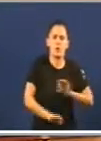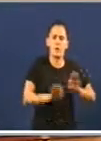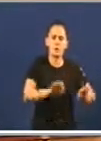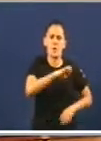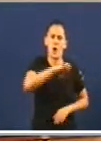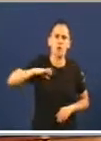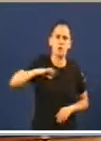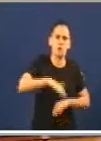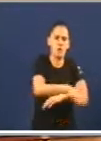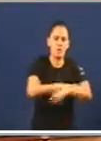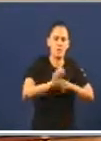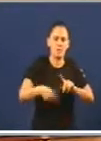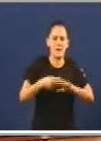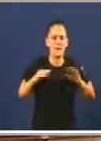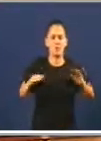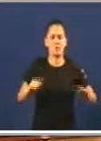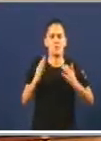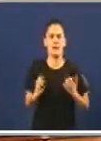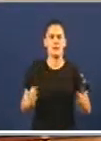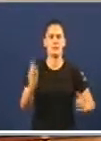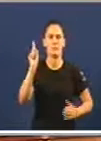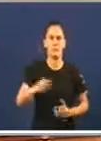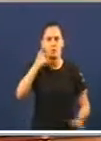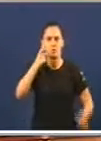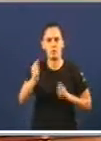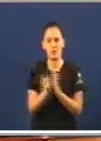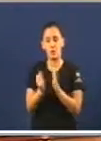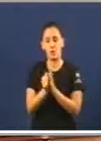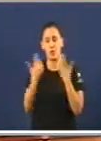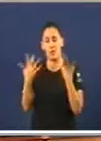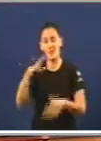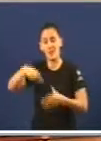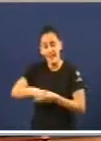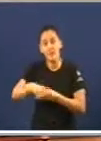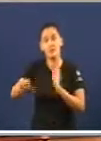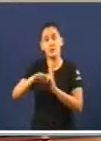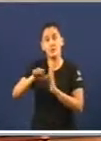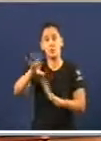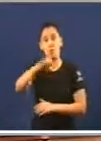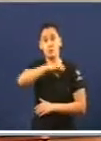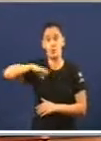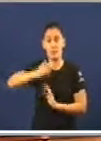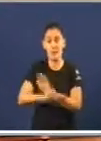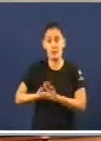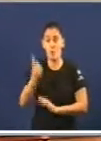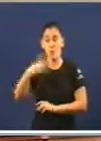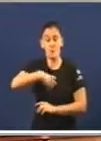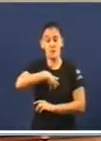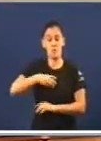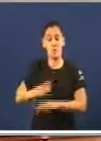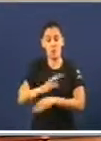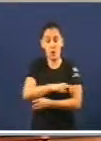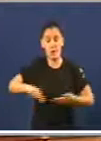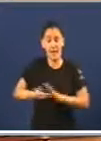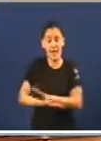incluídas as propias do Parlamento. O artigo 10 do Estatuto de Autonomía fixa como unha das funcions do Parlamento de Galicia